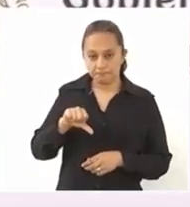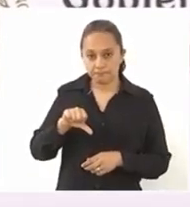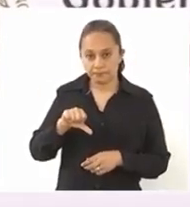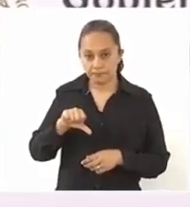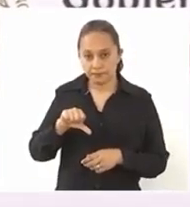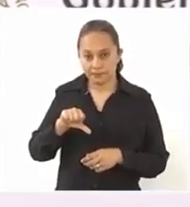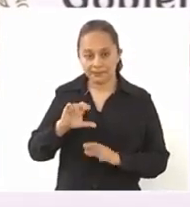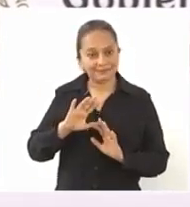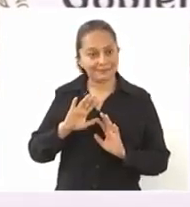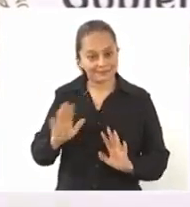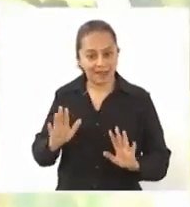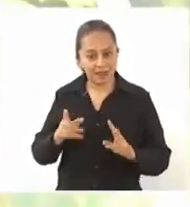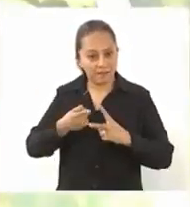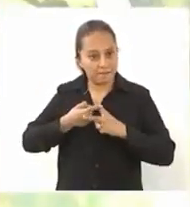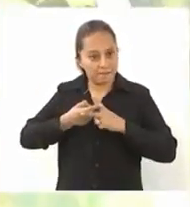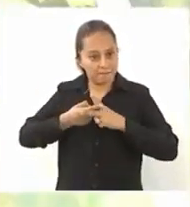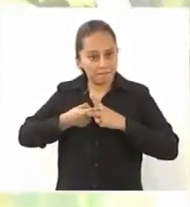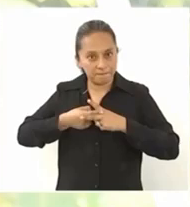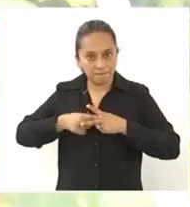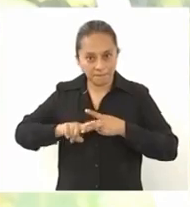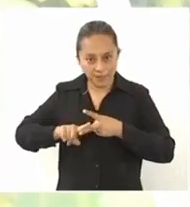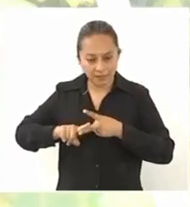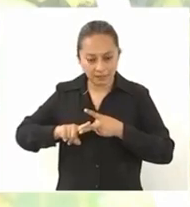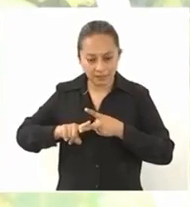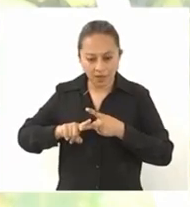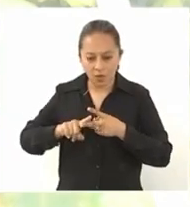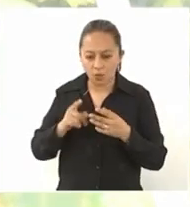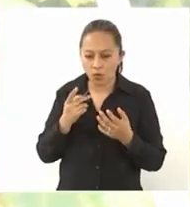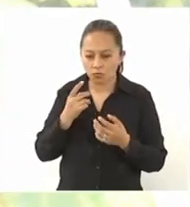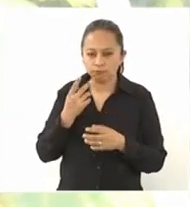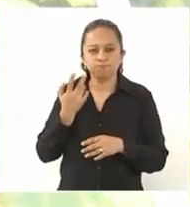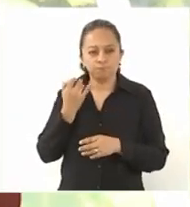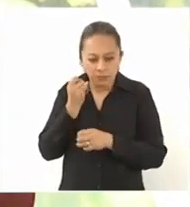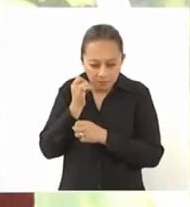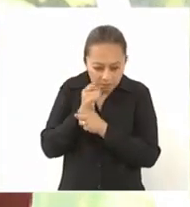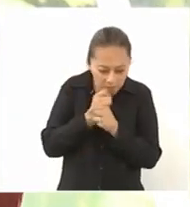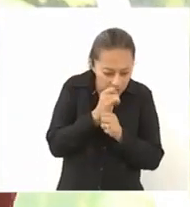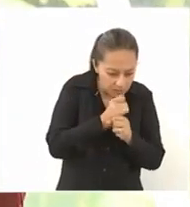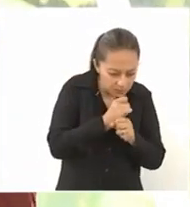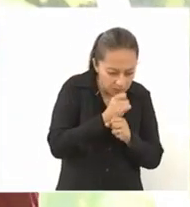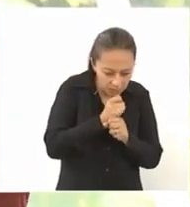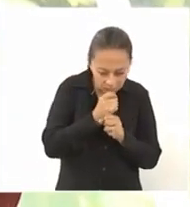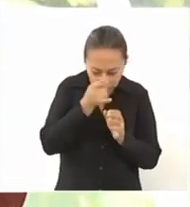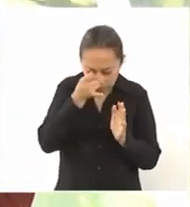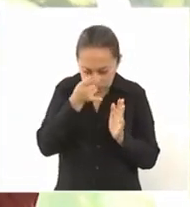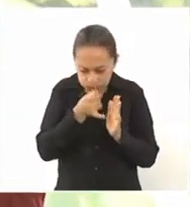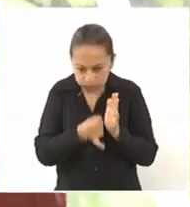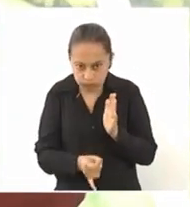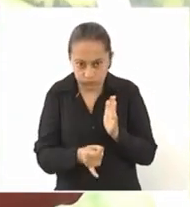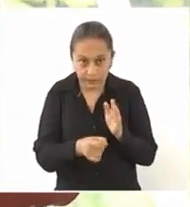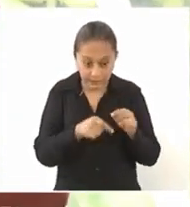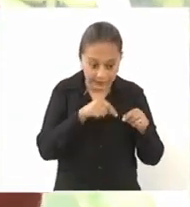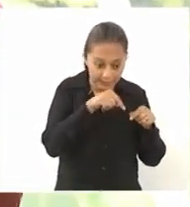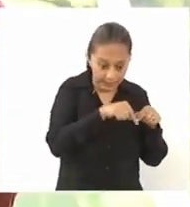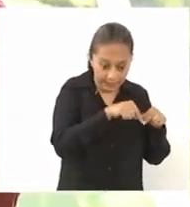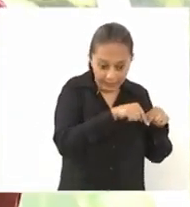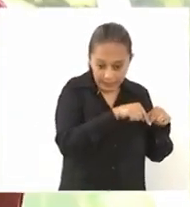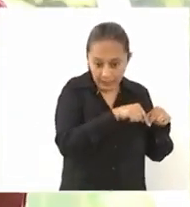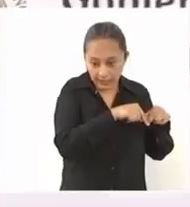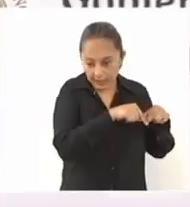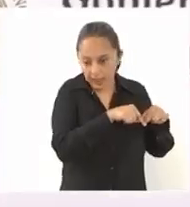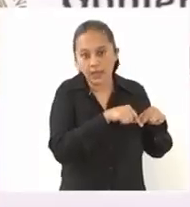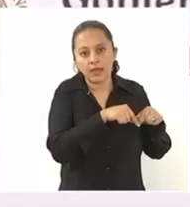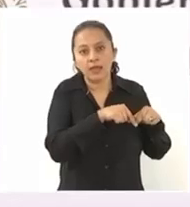inician ya formalmente todos los estudios. Los estudios se van a hacer de aquí al mes de